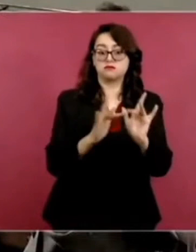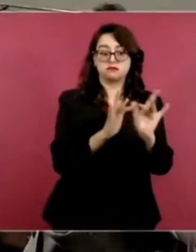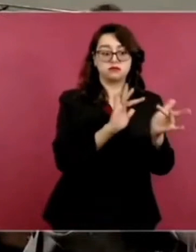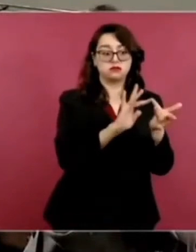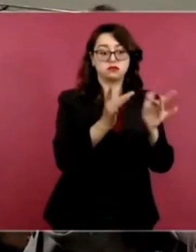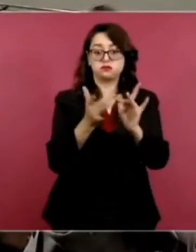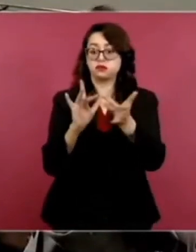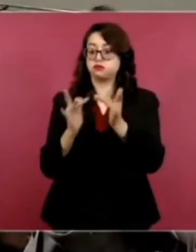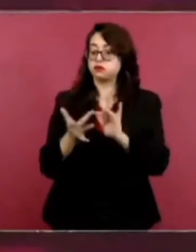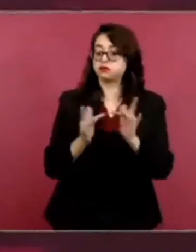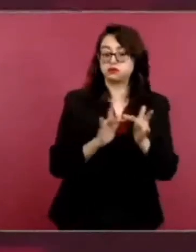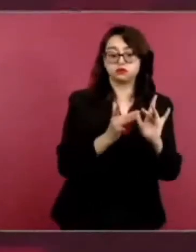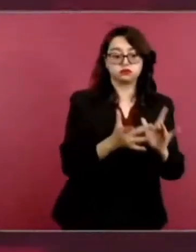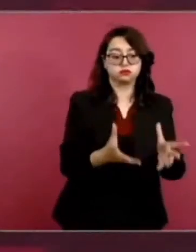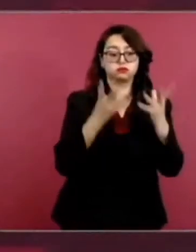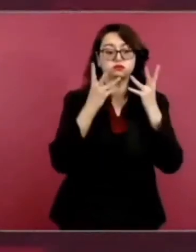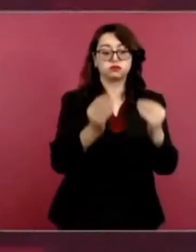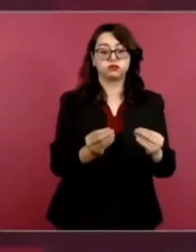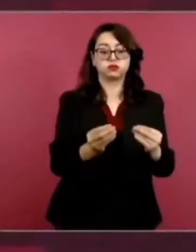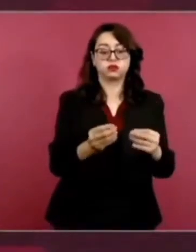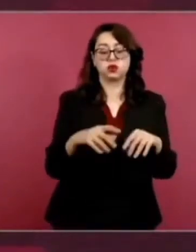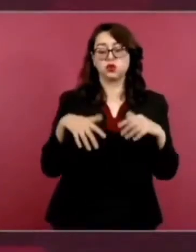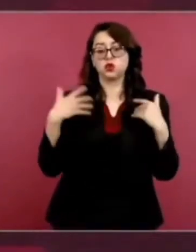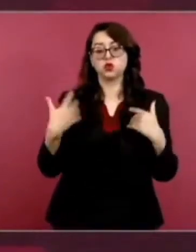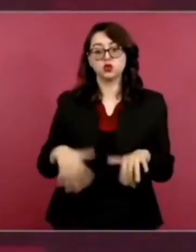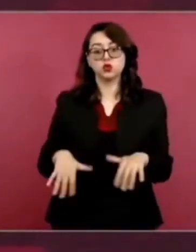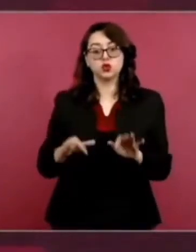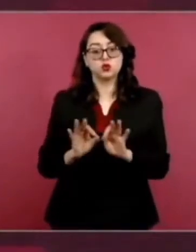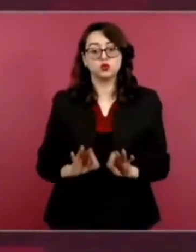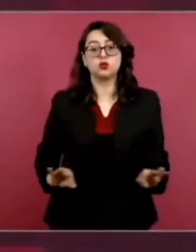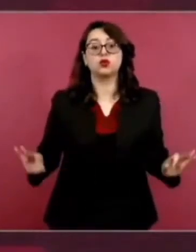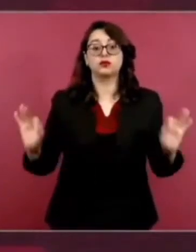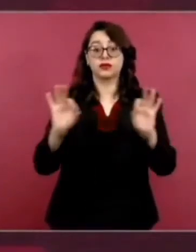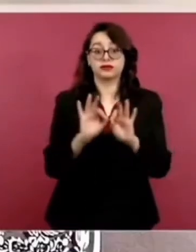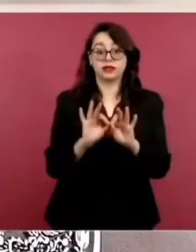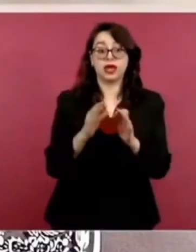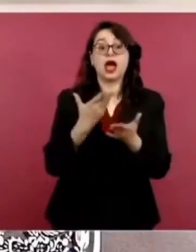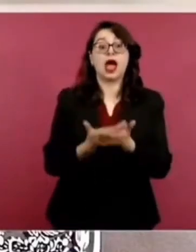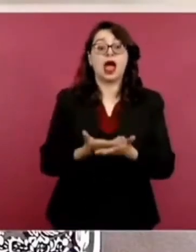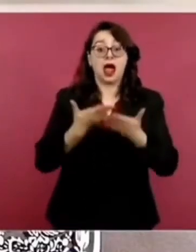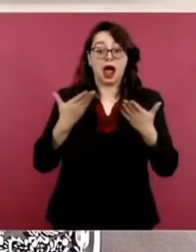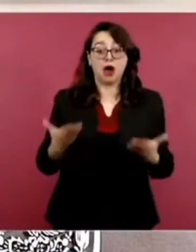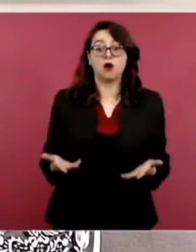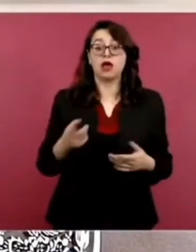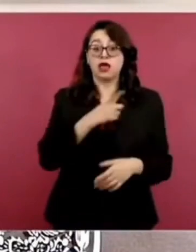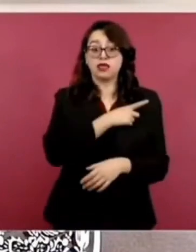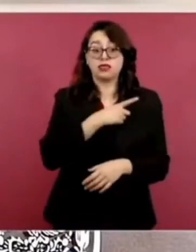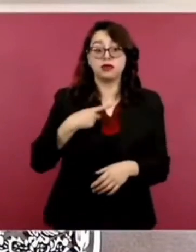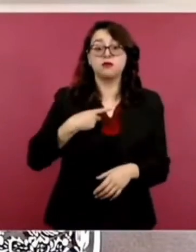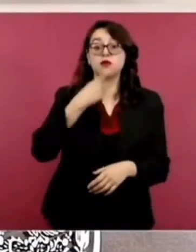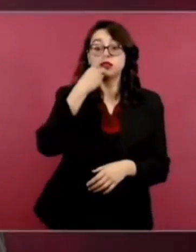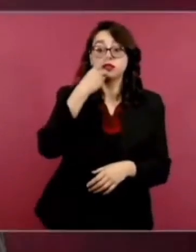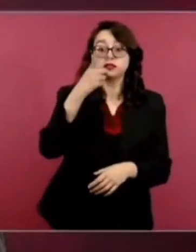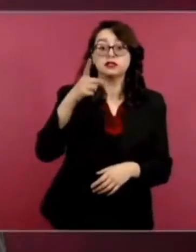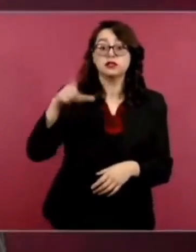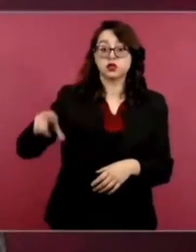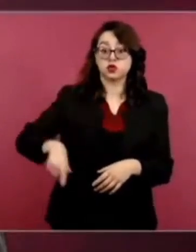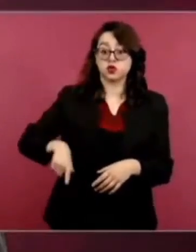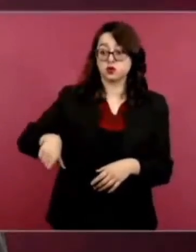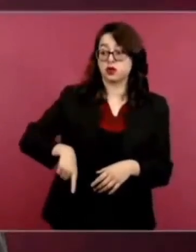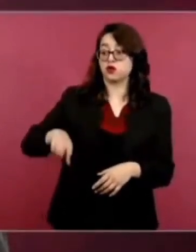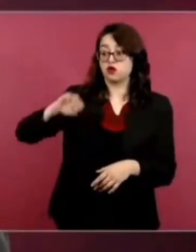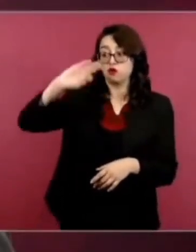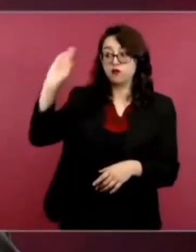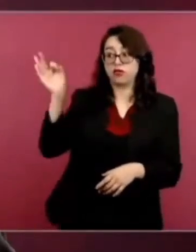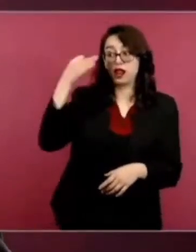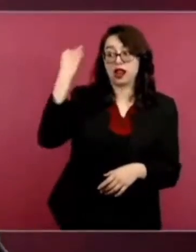contado con un apoyo total del Gobierno de la República, encabezado por el presidente Andrés